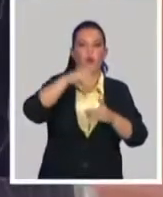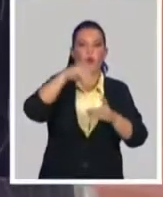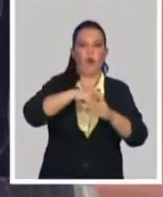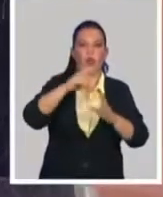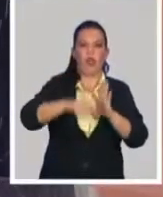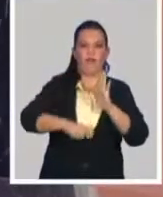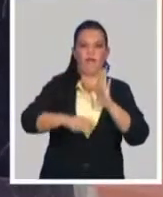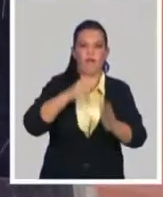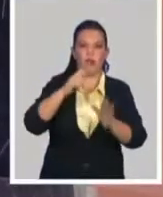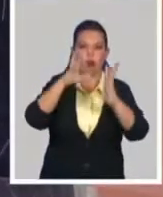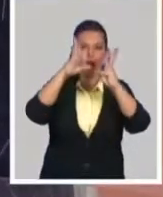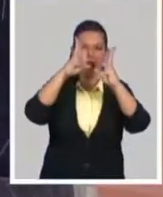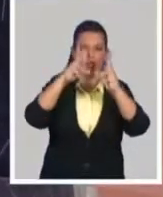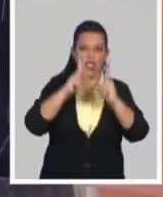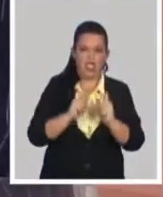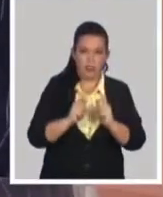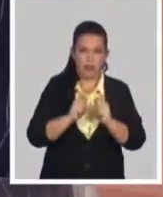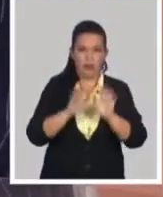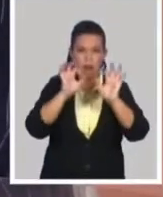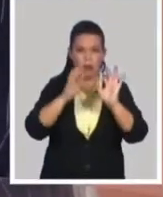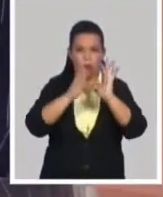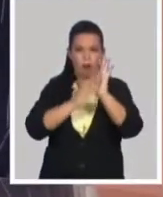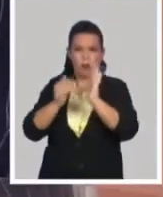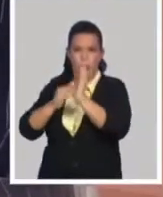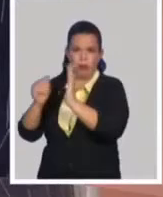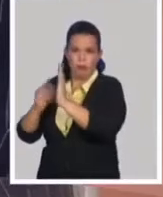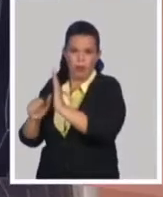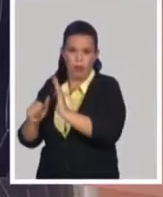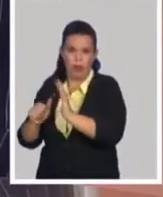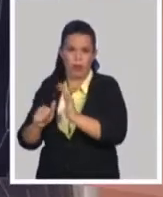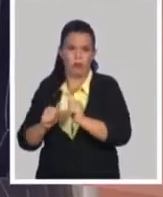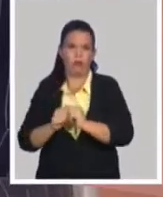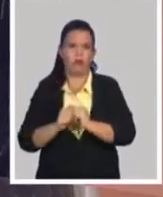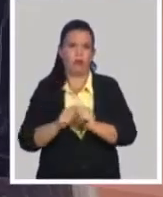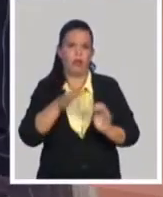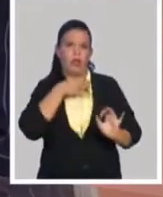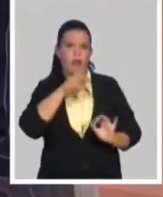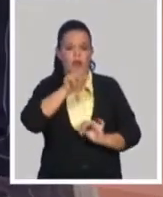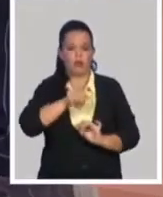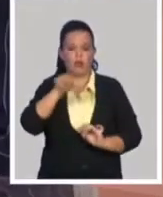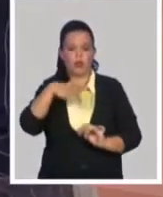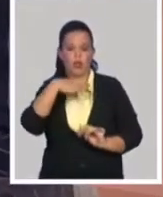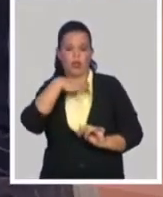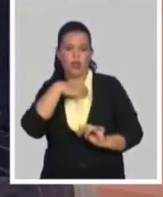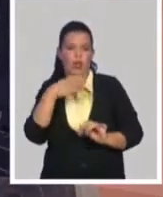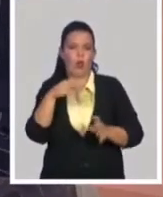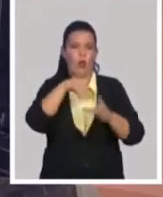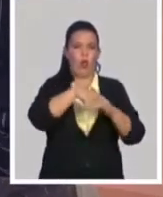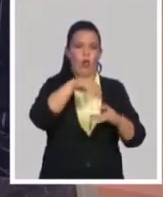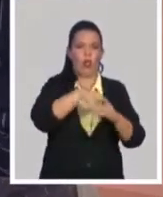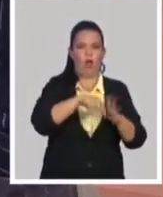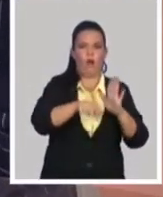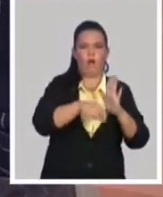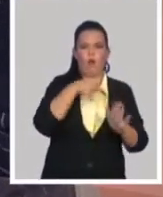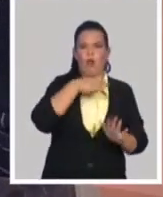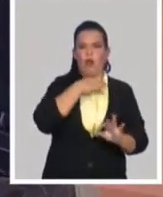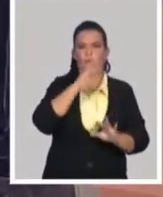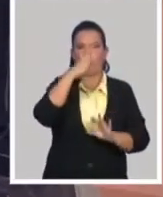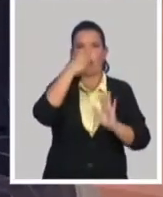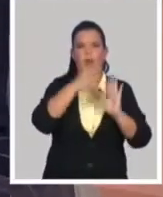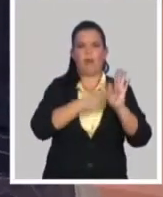término de tres meses hasta seis años. Tres meses, seis meses, así está. Entonces, en todos